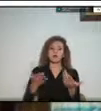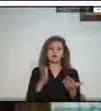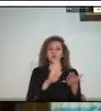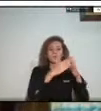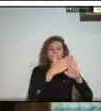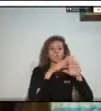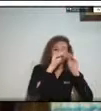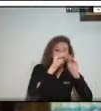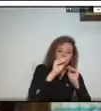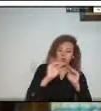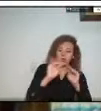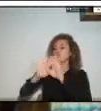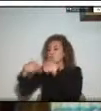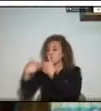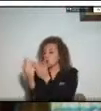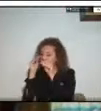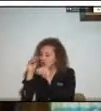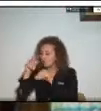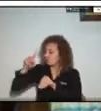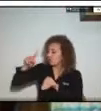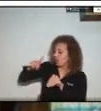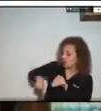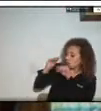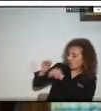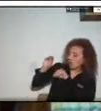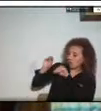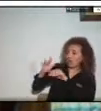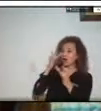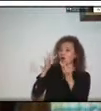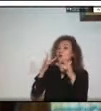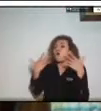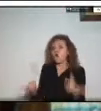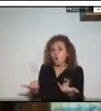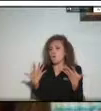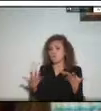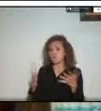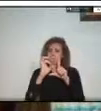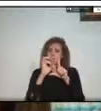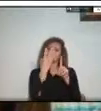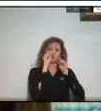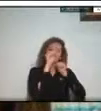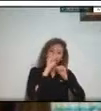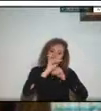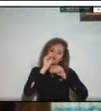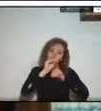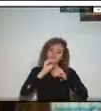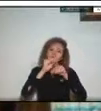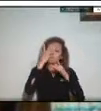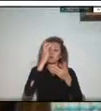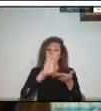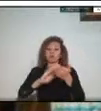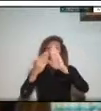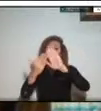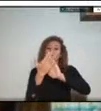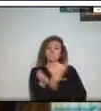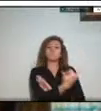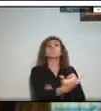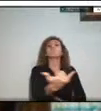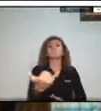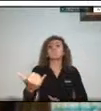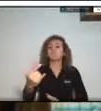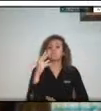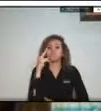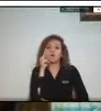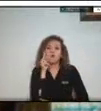en escuelas de manera virtual ya que pues la comunidad son nuestros ojos ante